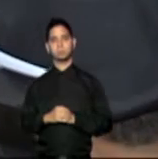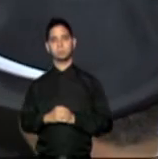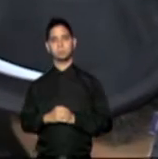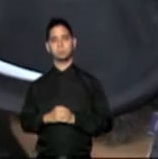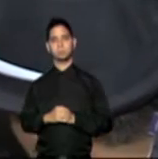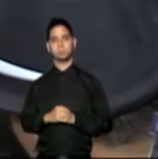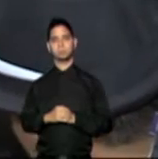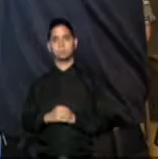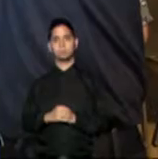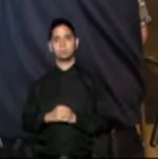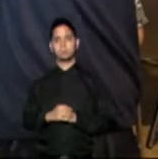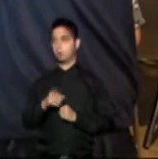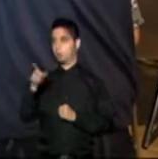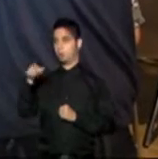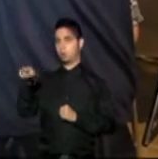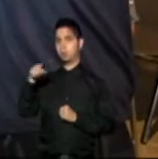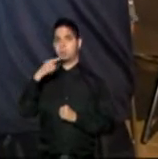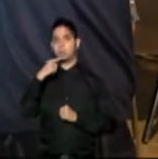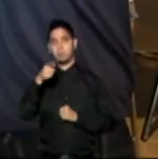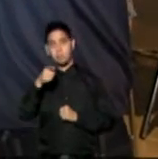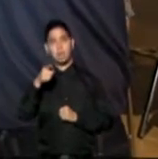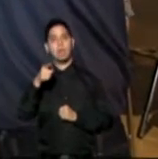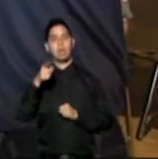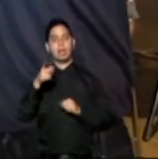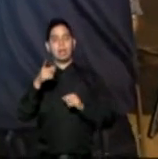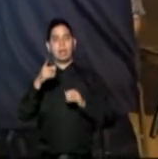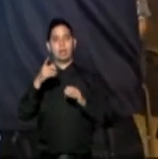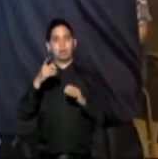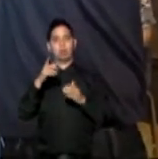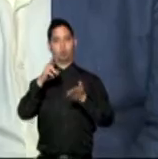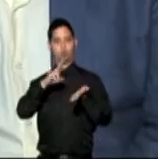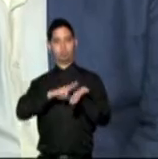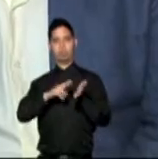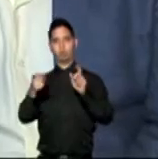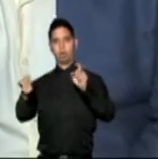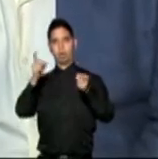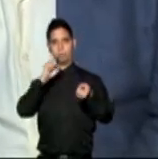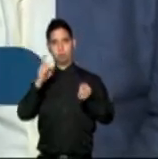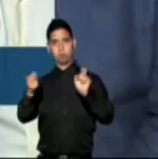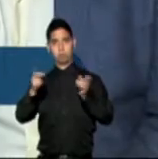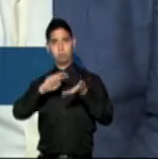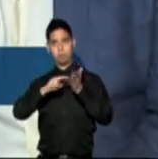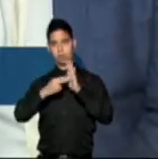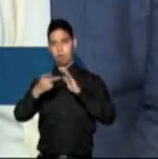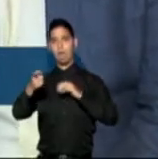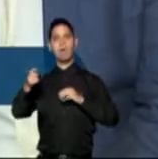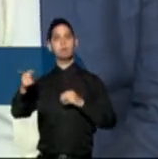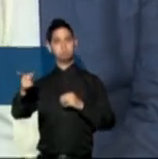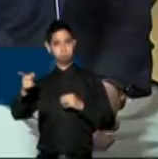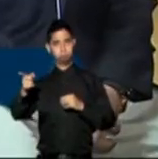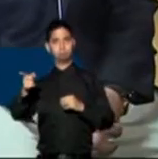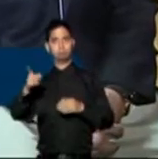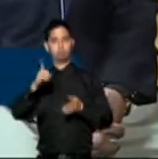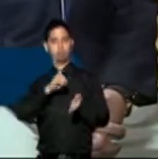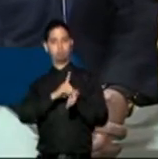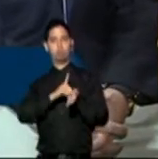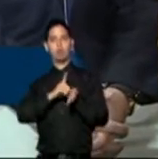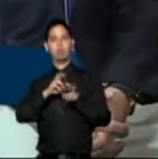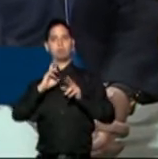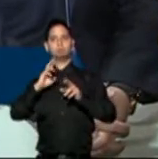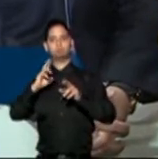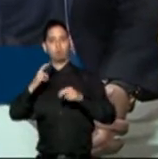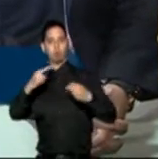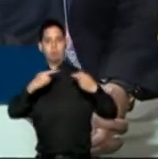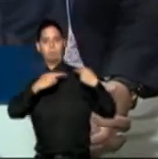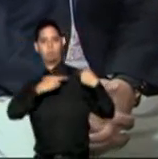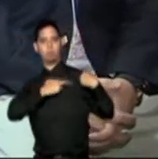Señalaron que las enmiendas al contrato establece que los médicos serán responsables de cubrir hasta el 25% de cualquier